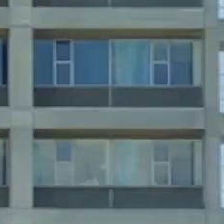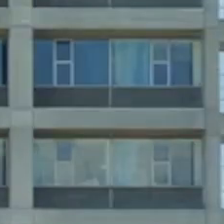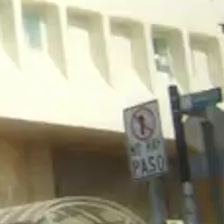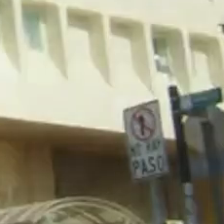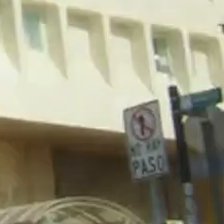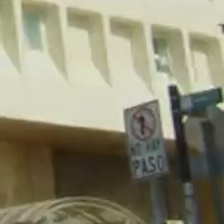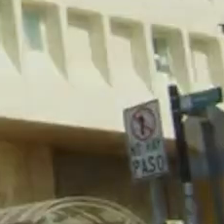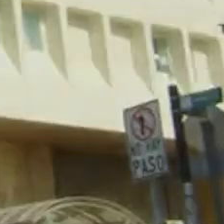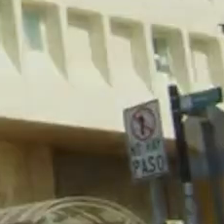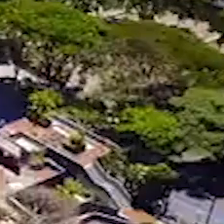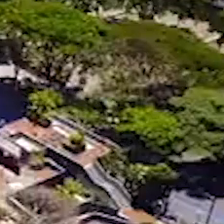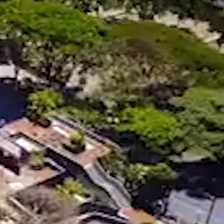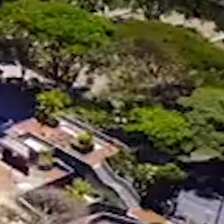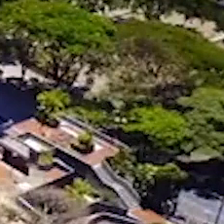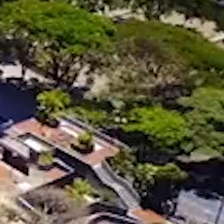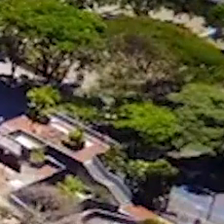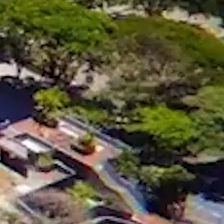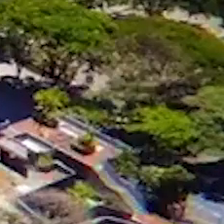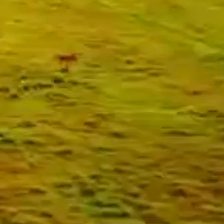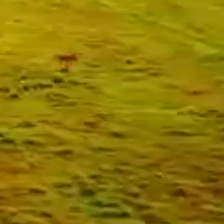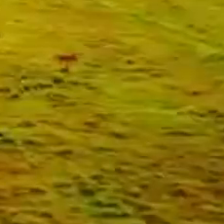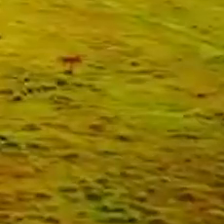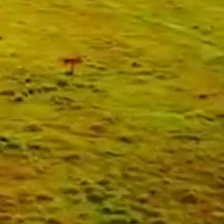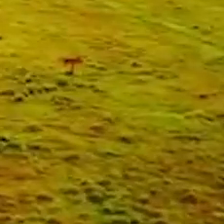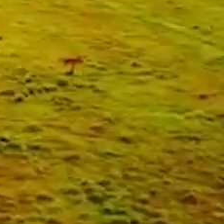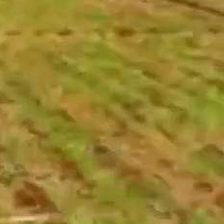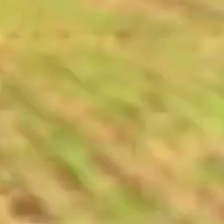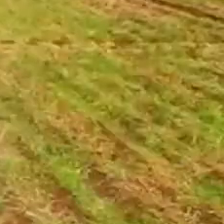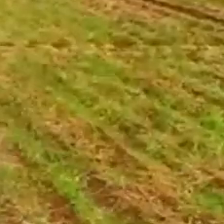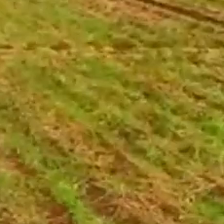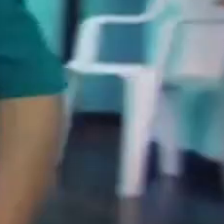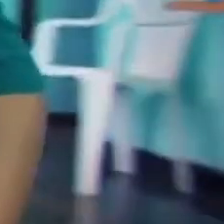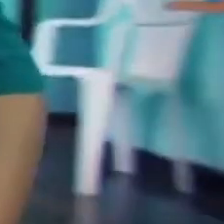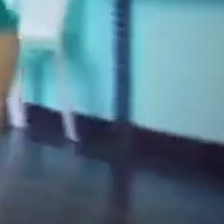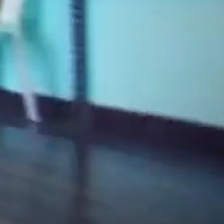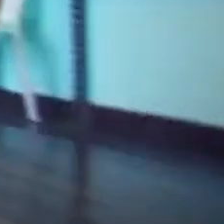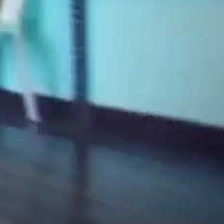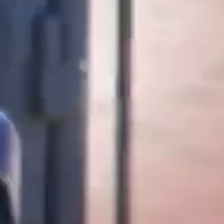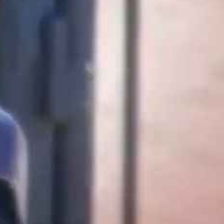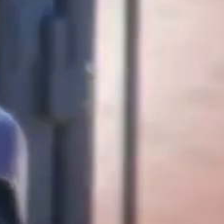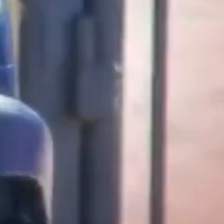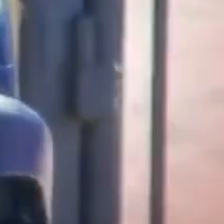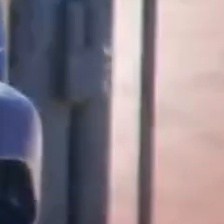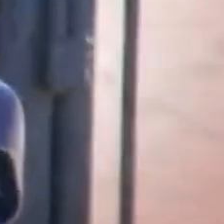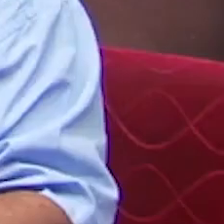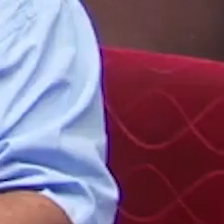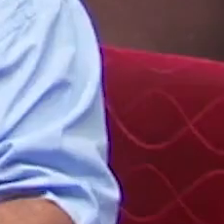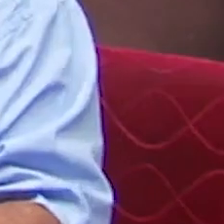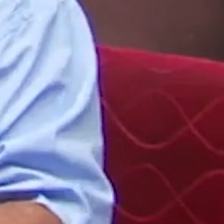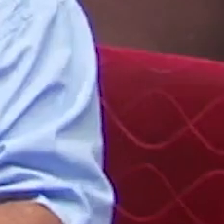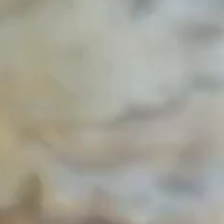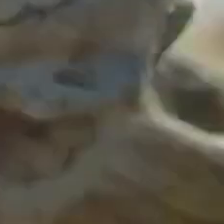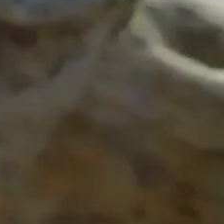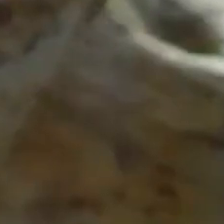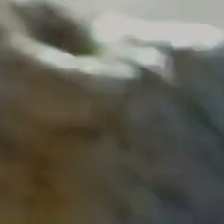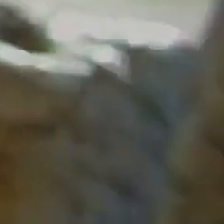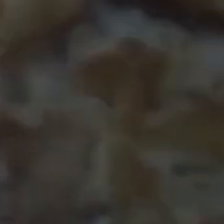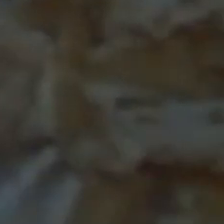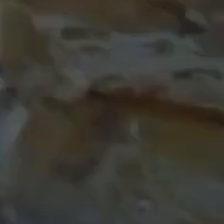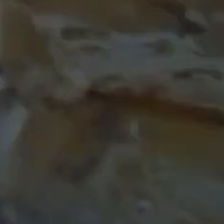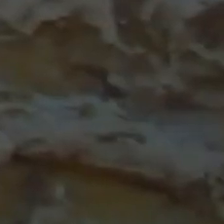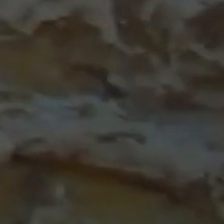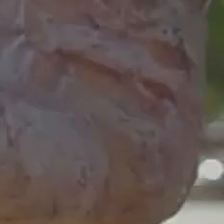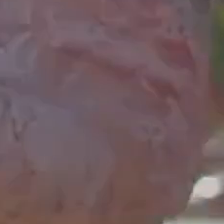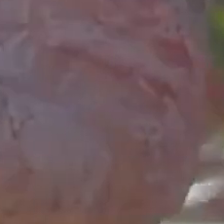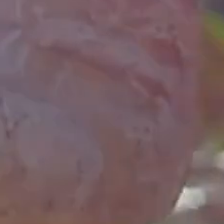y todas. Somos Costa Rica. El pueblo valiente que, sin ejército, sabe luchar